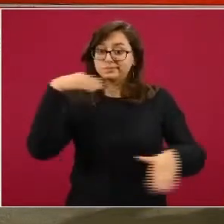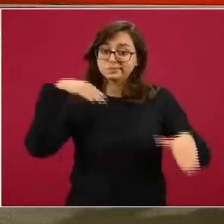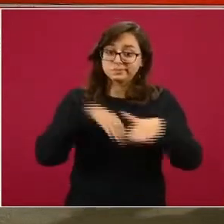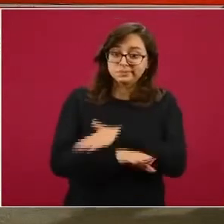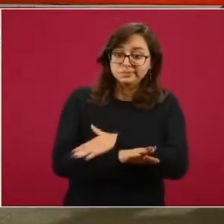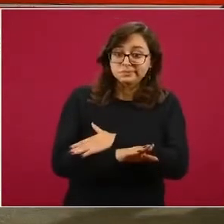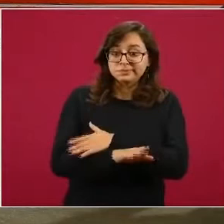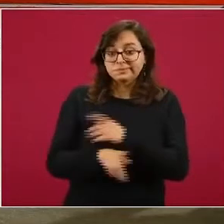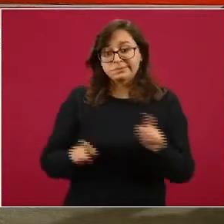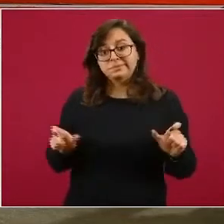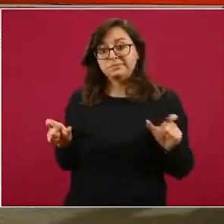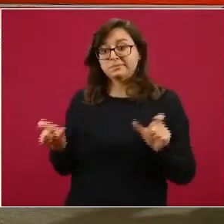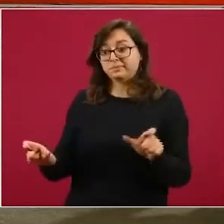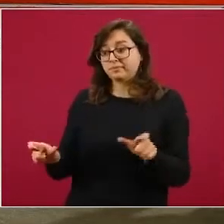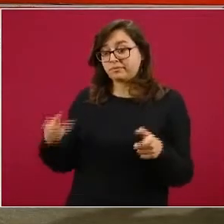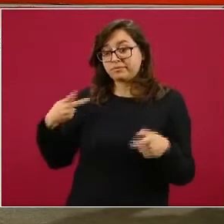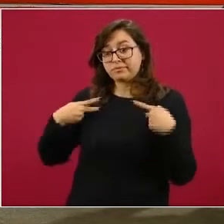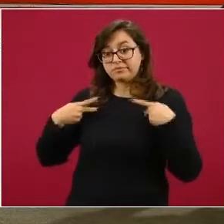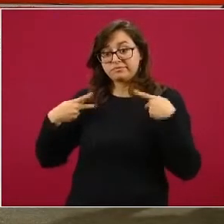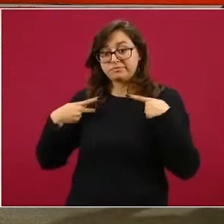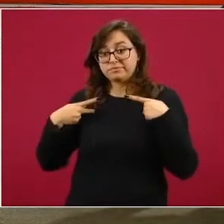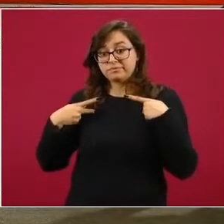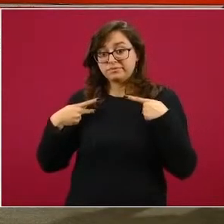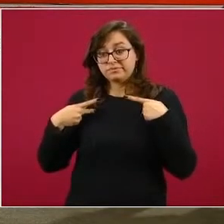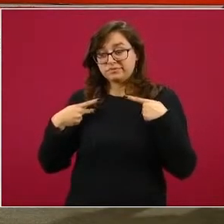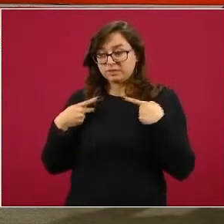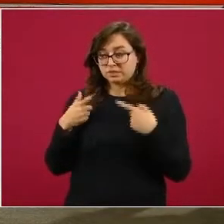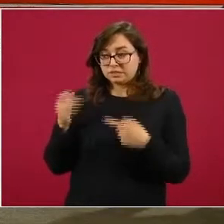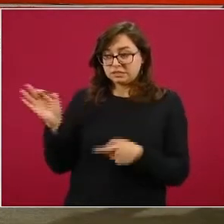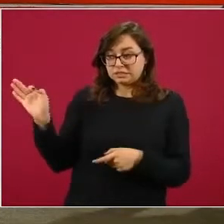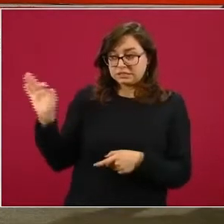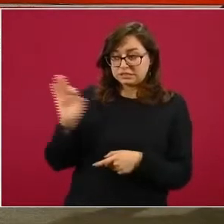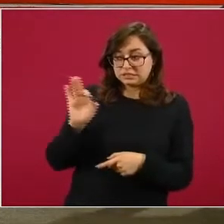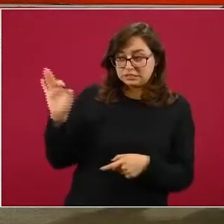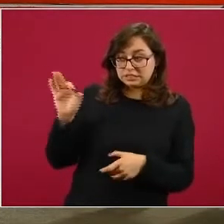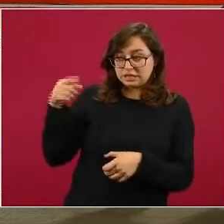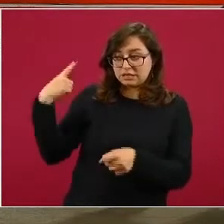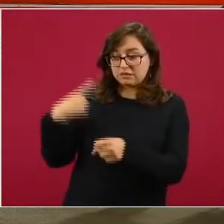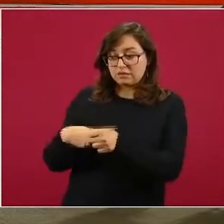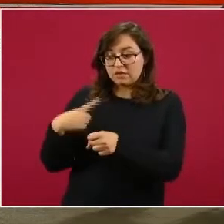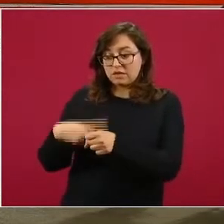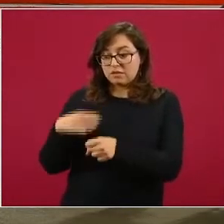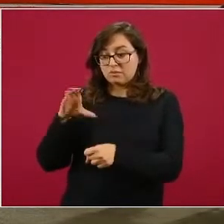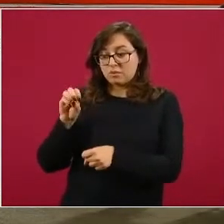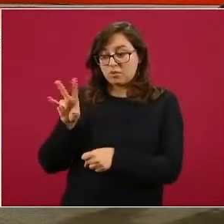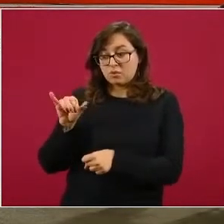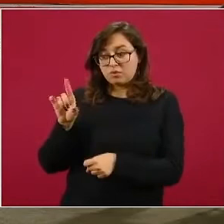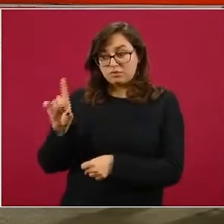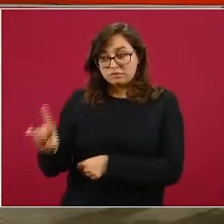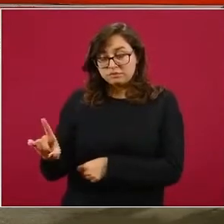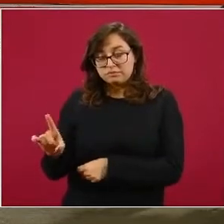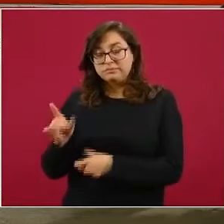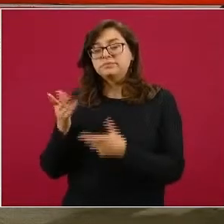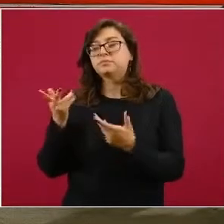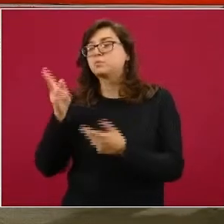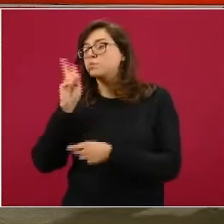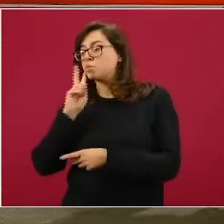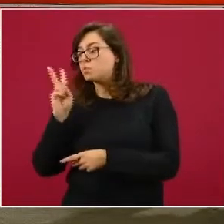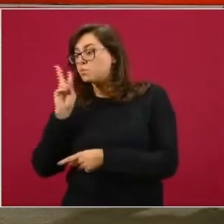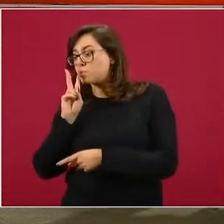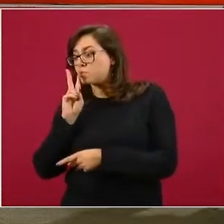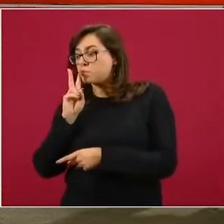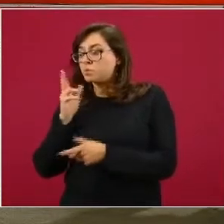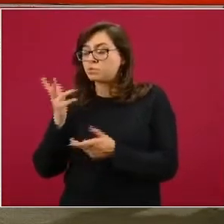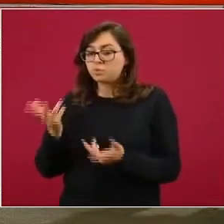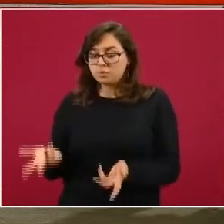detecta alguna persona sospechosa de COVID, se va a realizar una prueba. Se le invita a retirar, bueno, si la persona no tiene